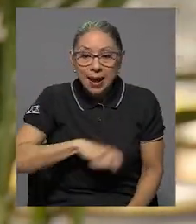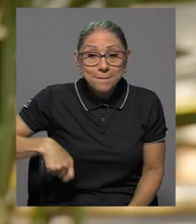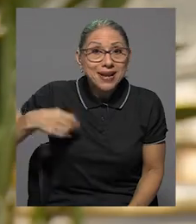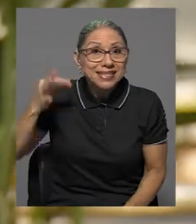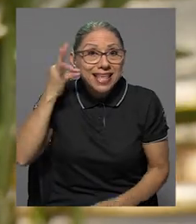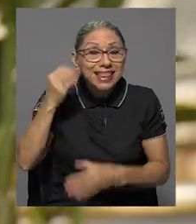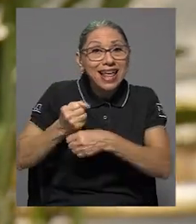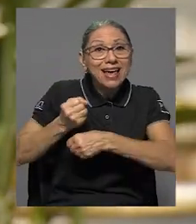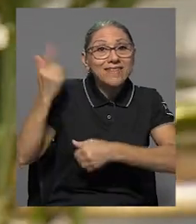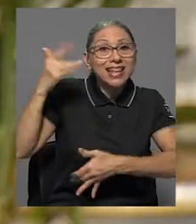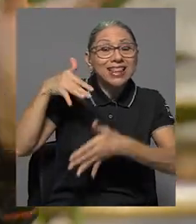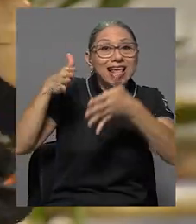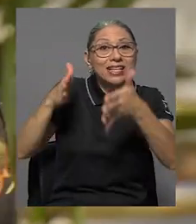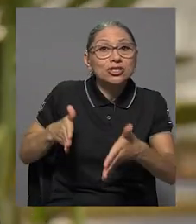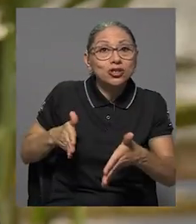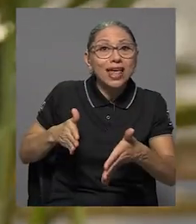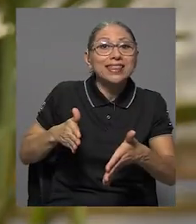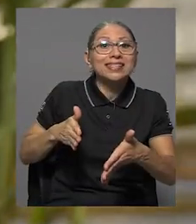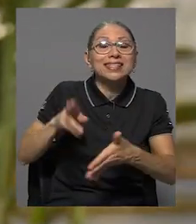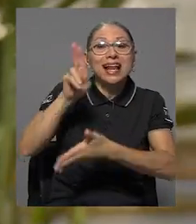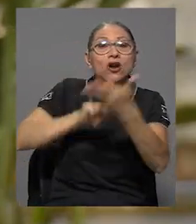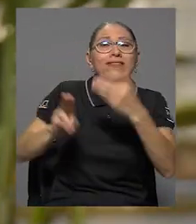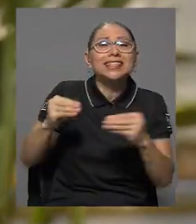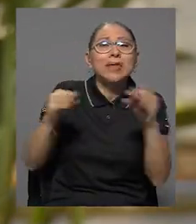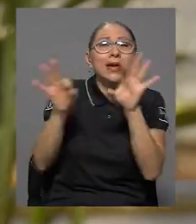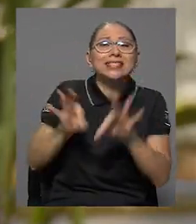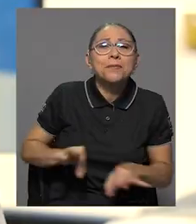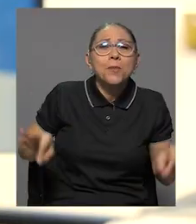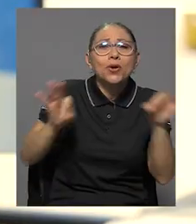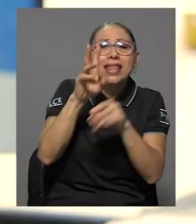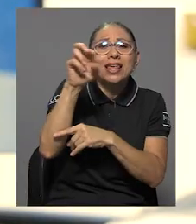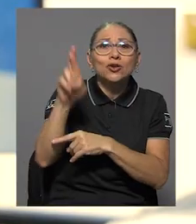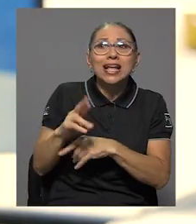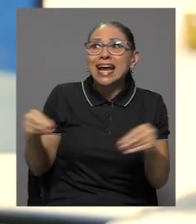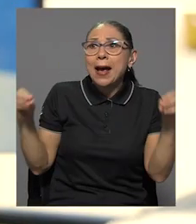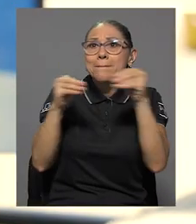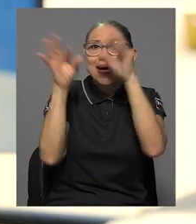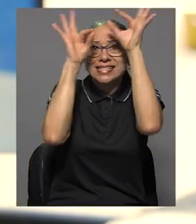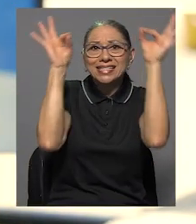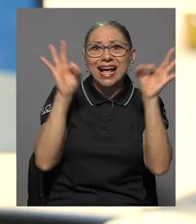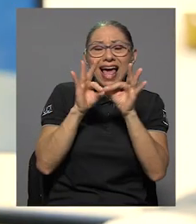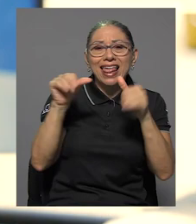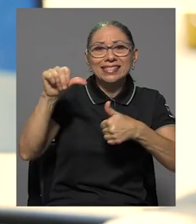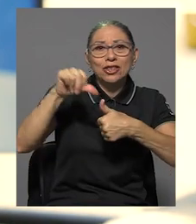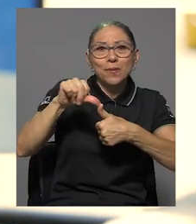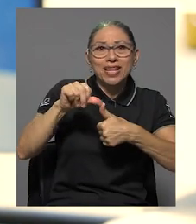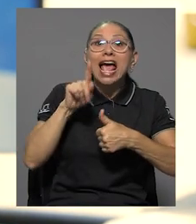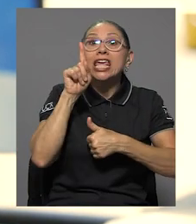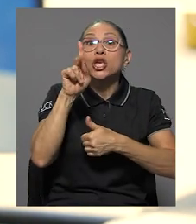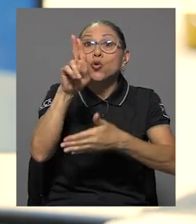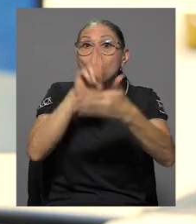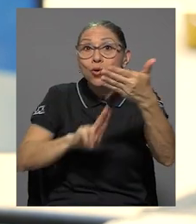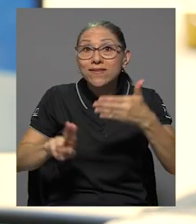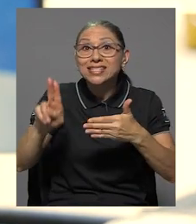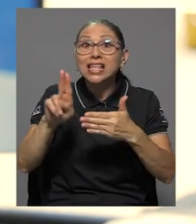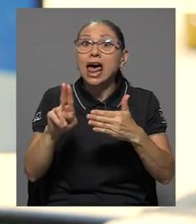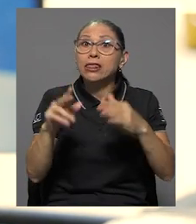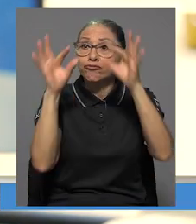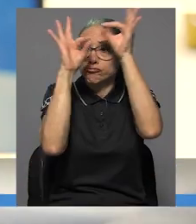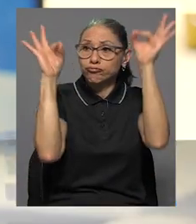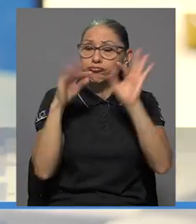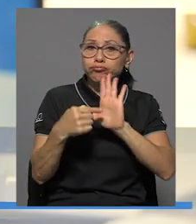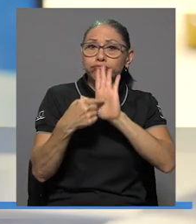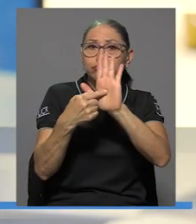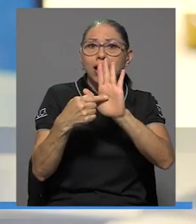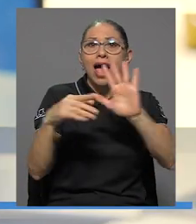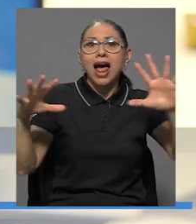presidenta de la Federación de Estudiantes de la universidad más importante de Costa Rica, la más destacada de Centroamérica y una de las universidades destacadas a